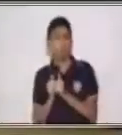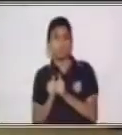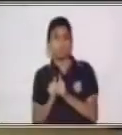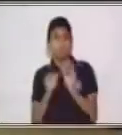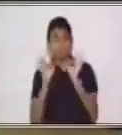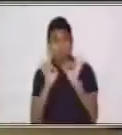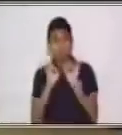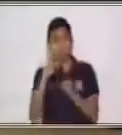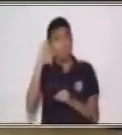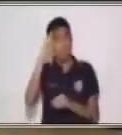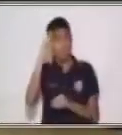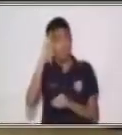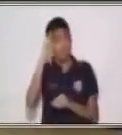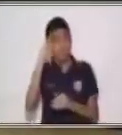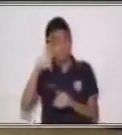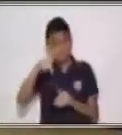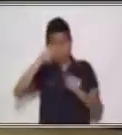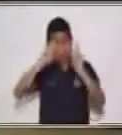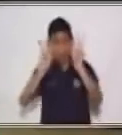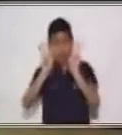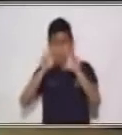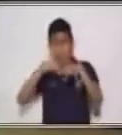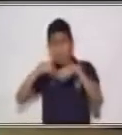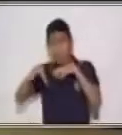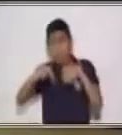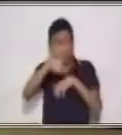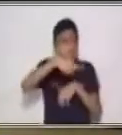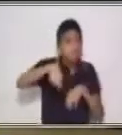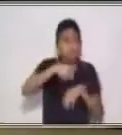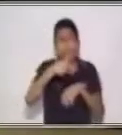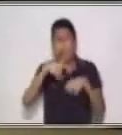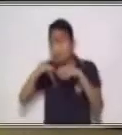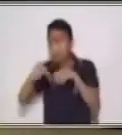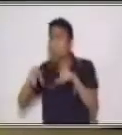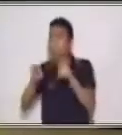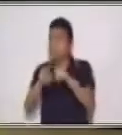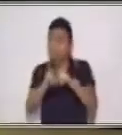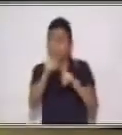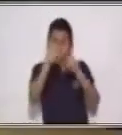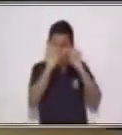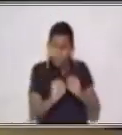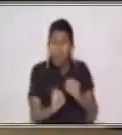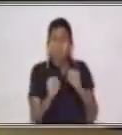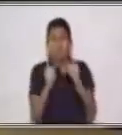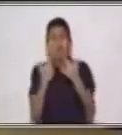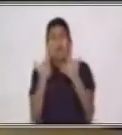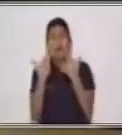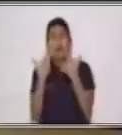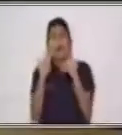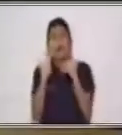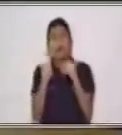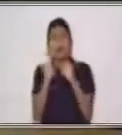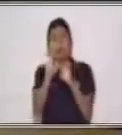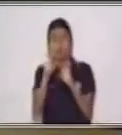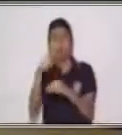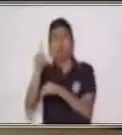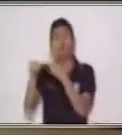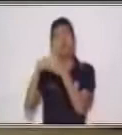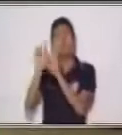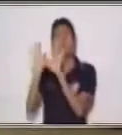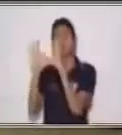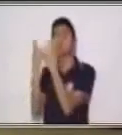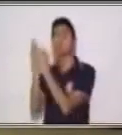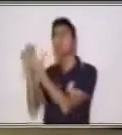Bueno, recuerda que las actividades que acá hacemos también las puedes realizar en casa con alguna persona de tu familia.